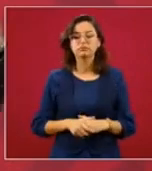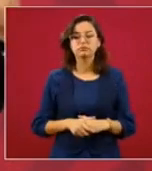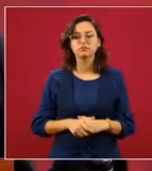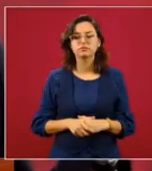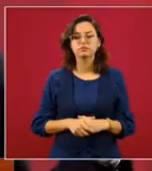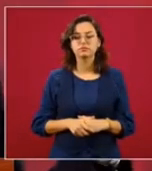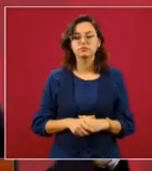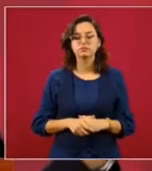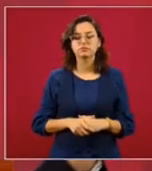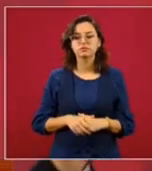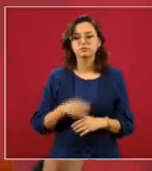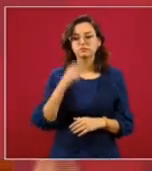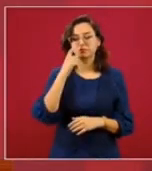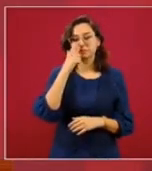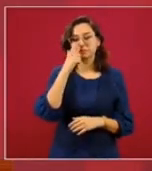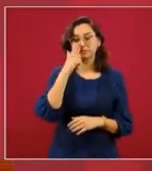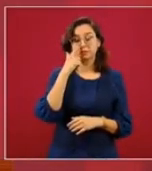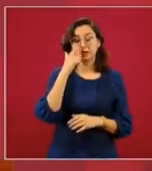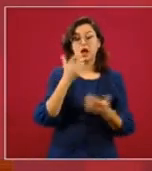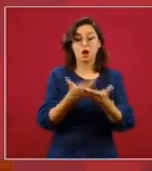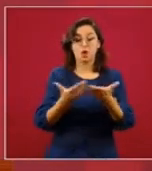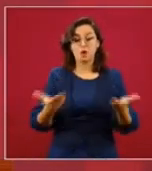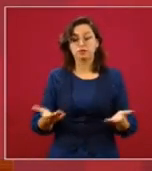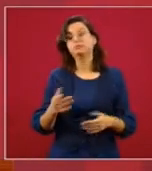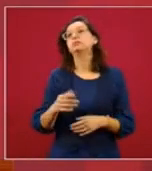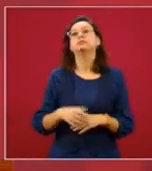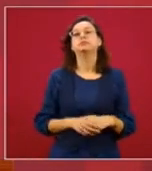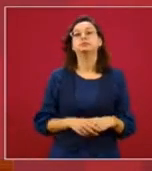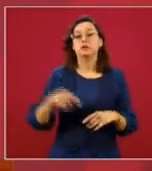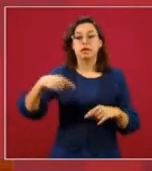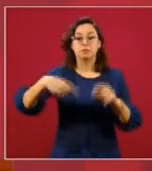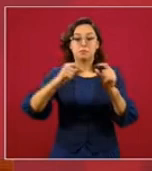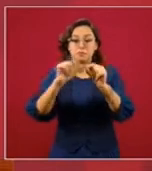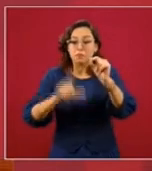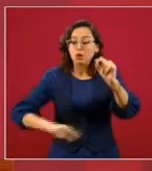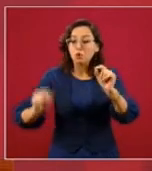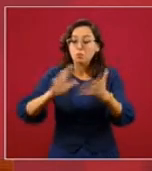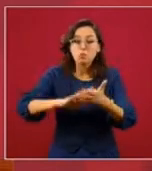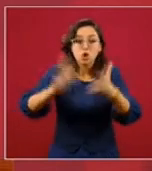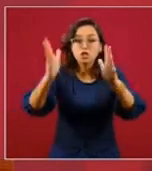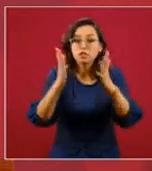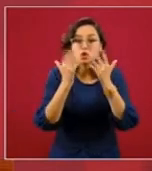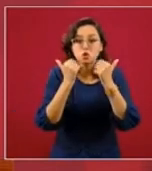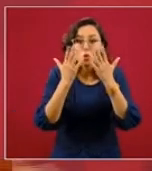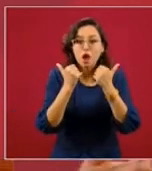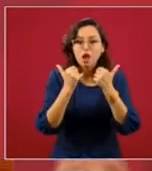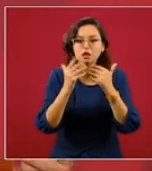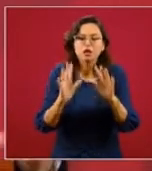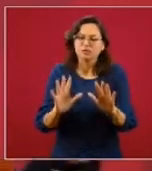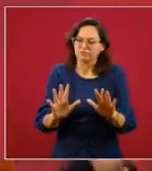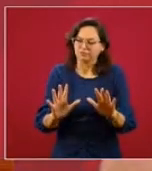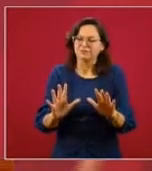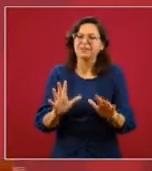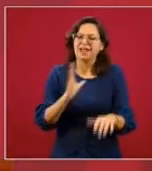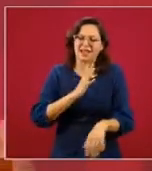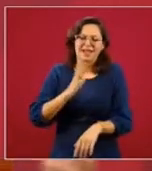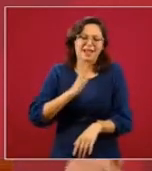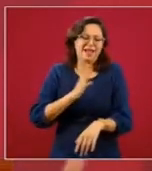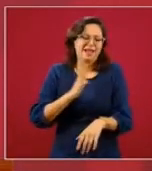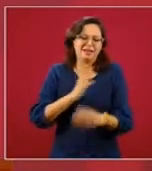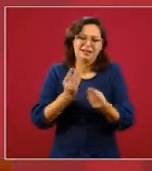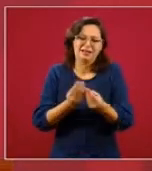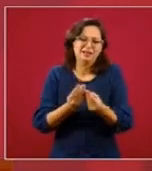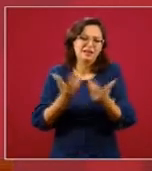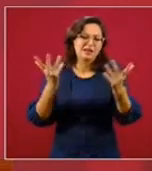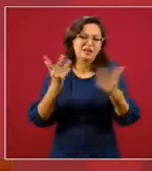Yo no estoy diciendo que en México no haya esta confrontación, claro que en todas las familias